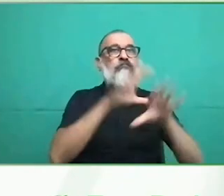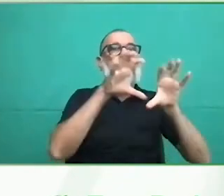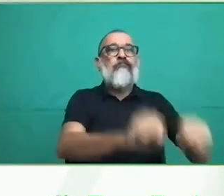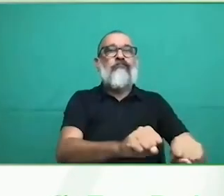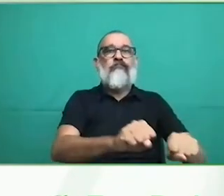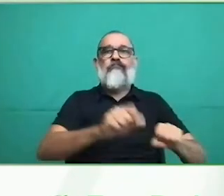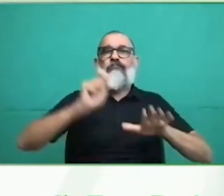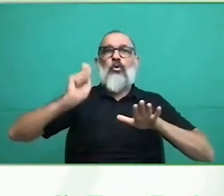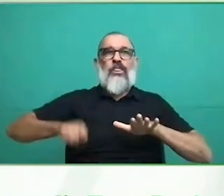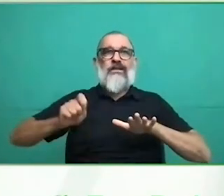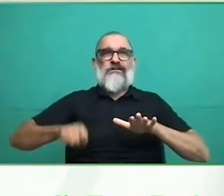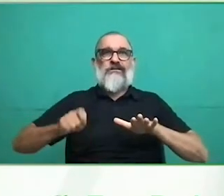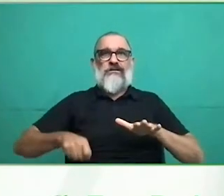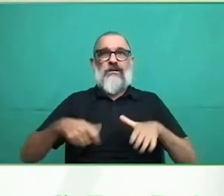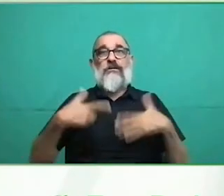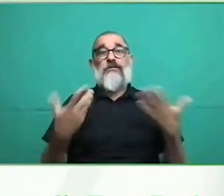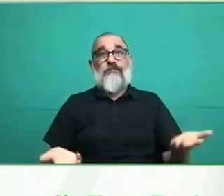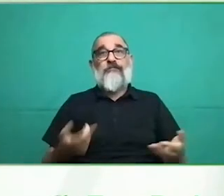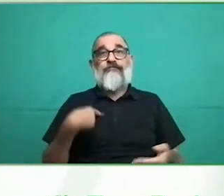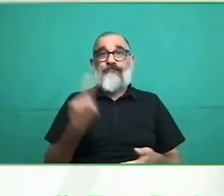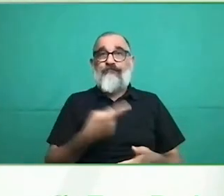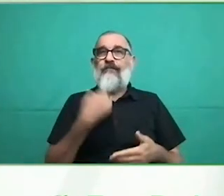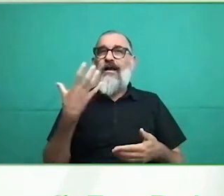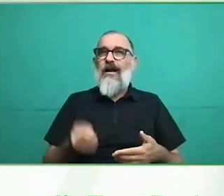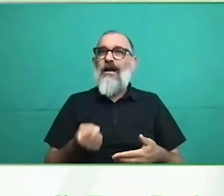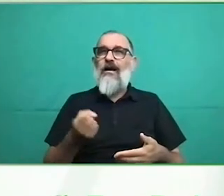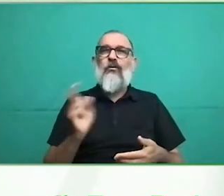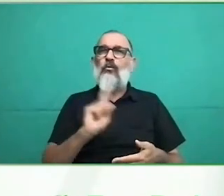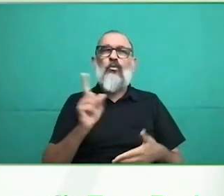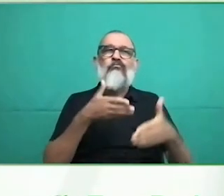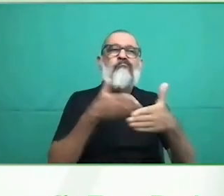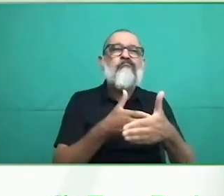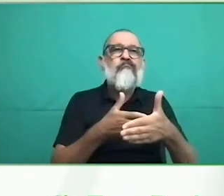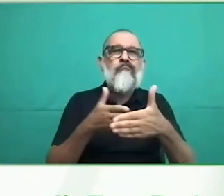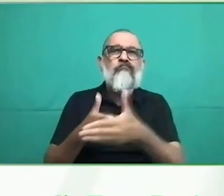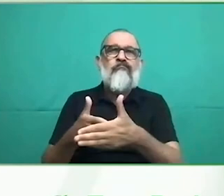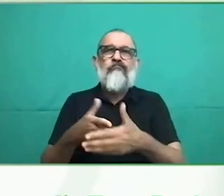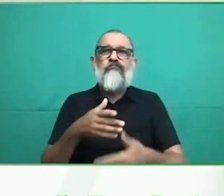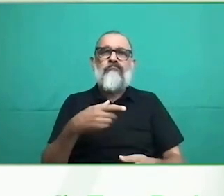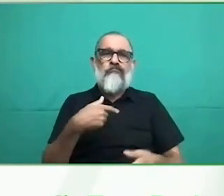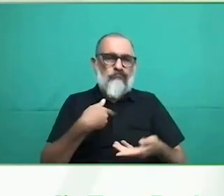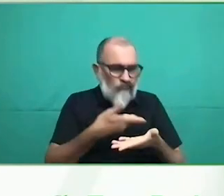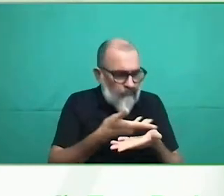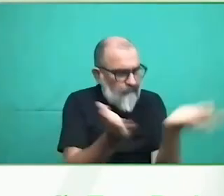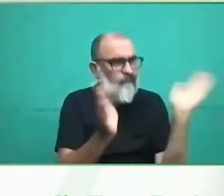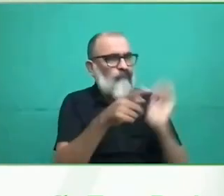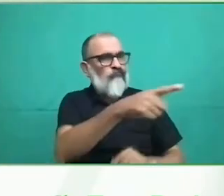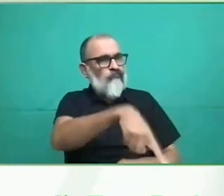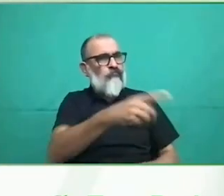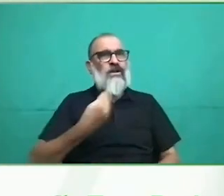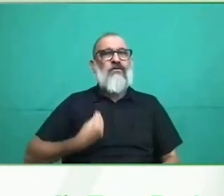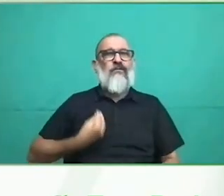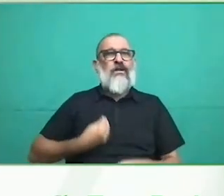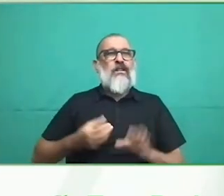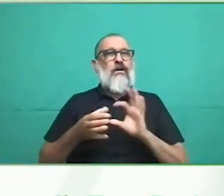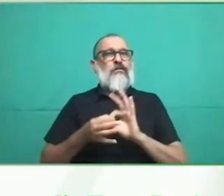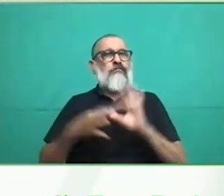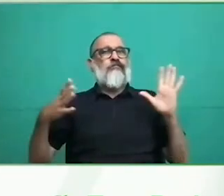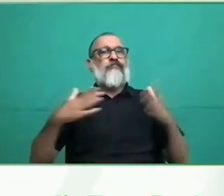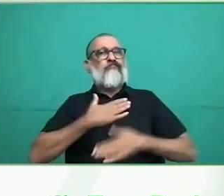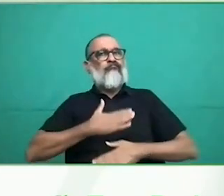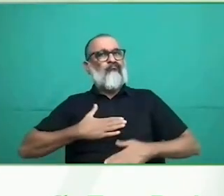estos departamentos, tanto en Lima como en Arequipa. En Arequipa tenemos un grupo de mujercitas, de adultas con discapacidad